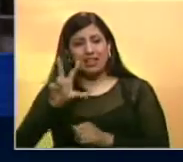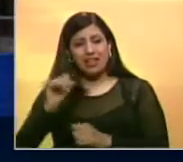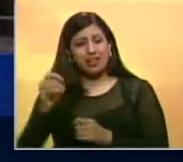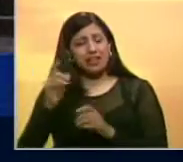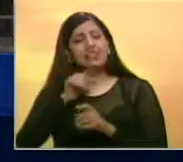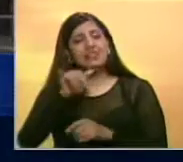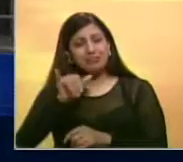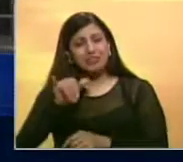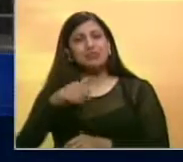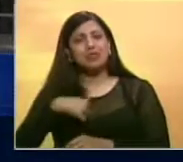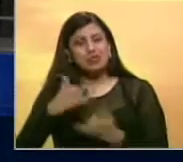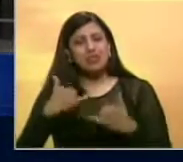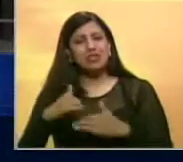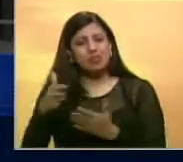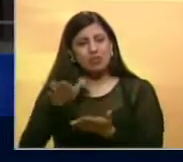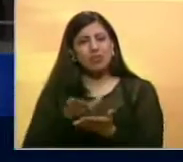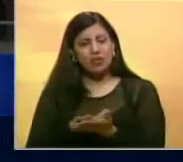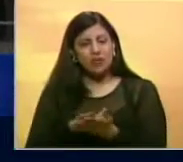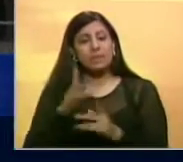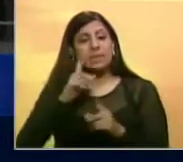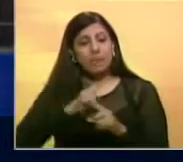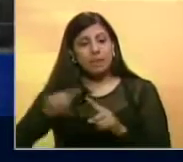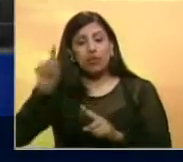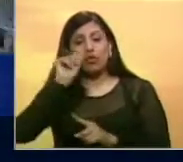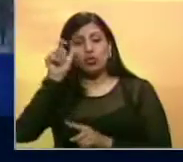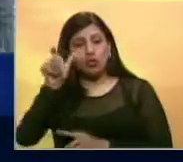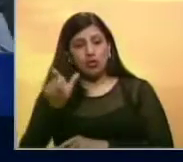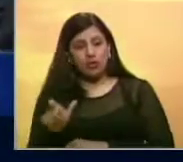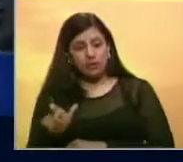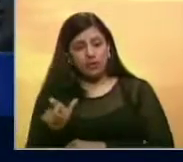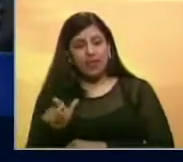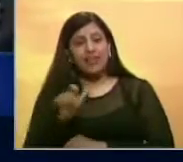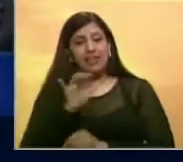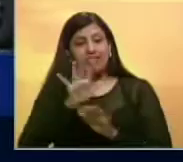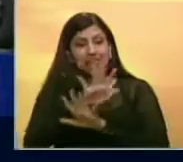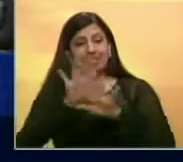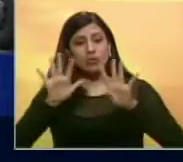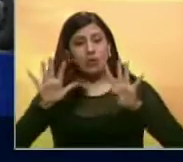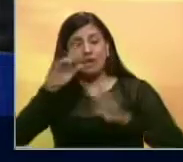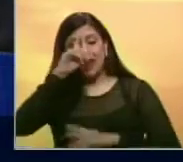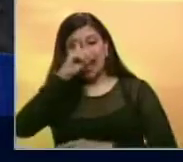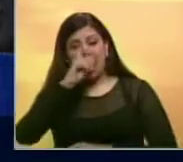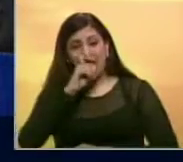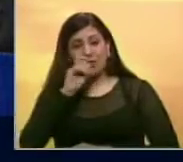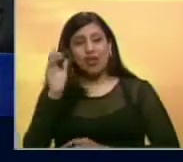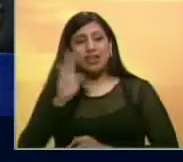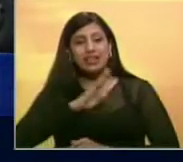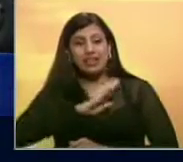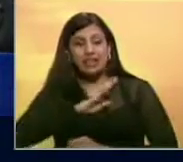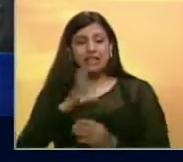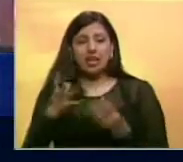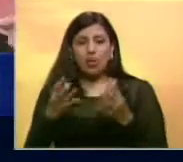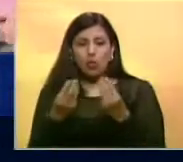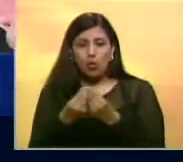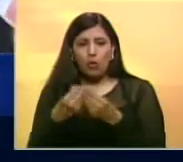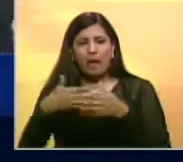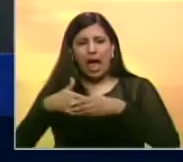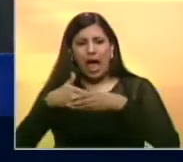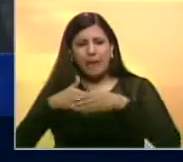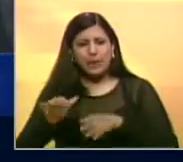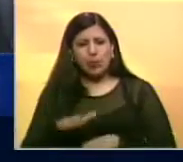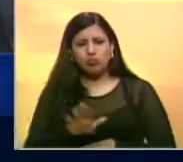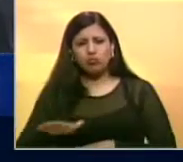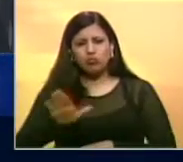cadáver. Entre los hechos, también figuró el caso de Richard Raymond Centeno, del 19 años, quien se encontraba con sus amigos en la cancha